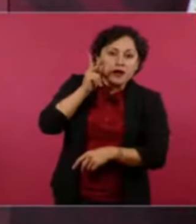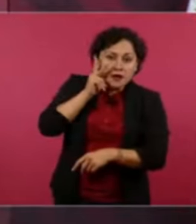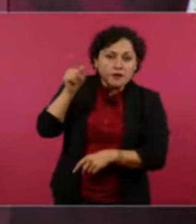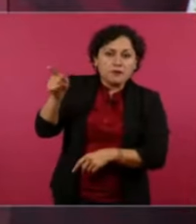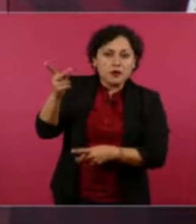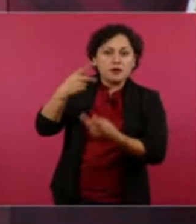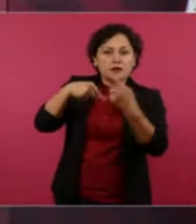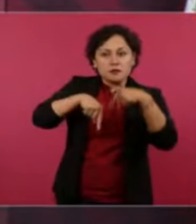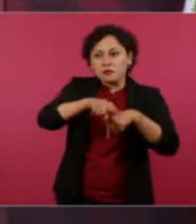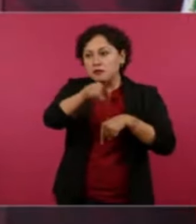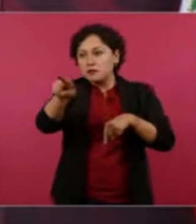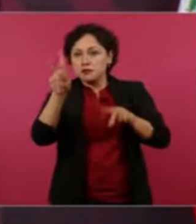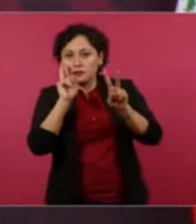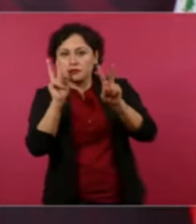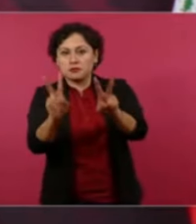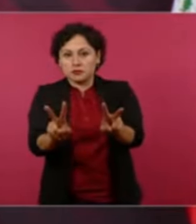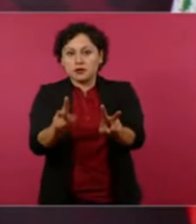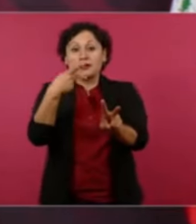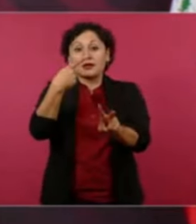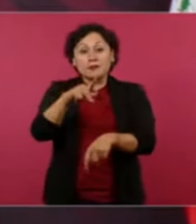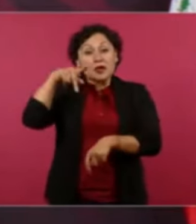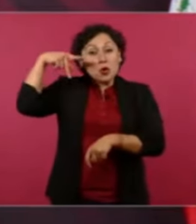se ocultó.